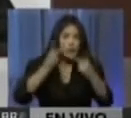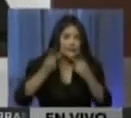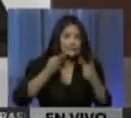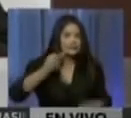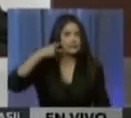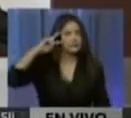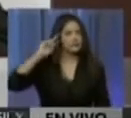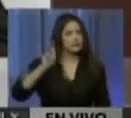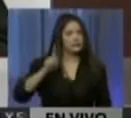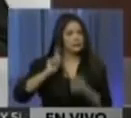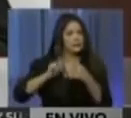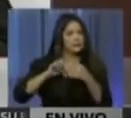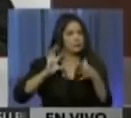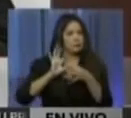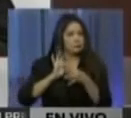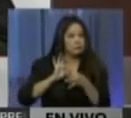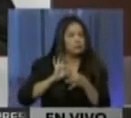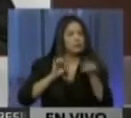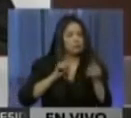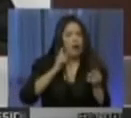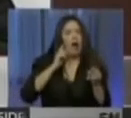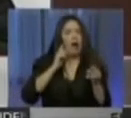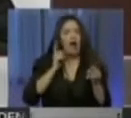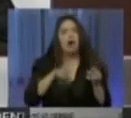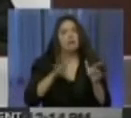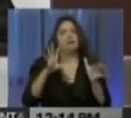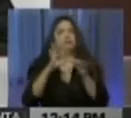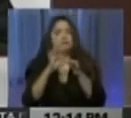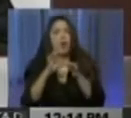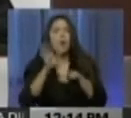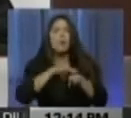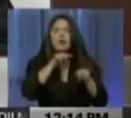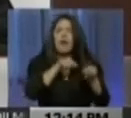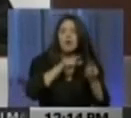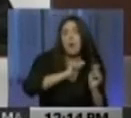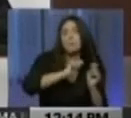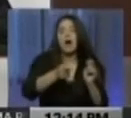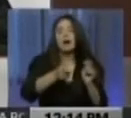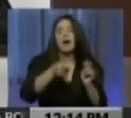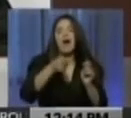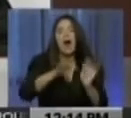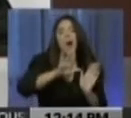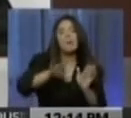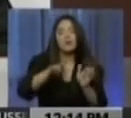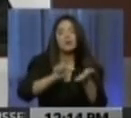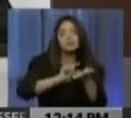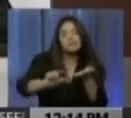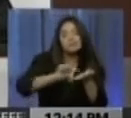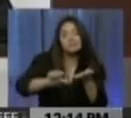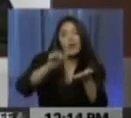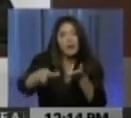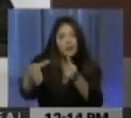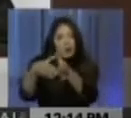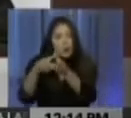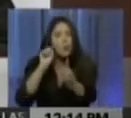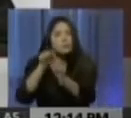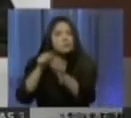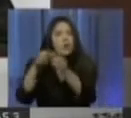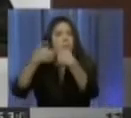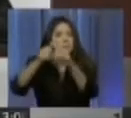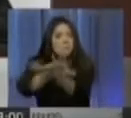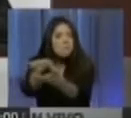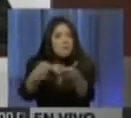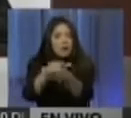fascista venezolana. En acciones de apoyo y financiamiento para la conformación de grupos generadores de violencia con el propósito de